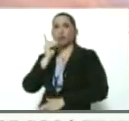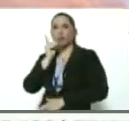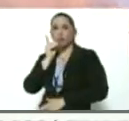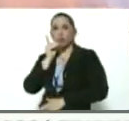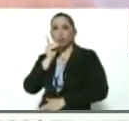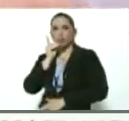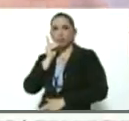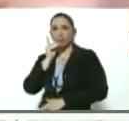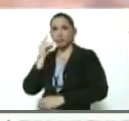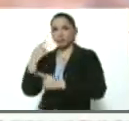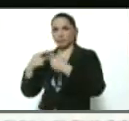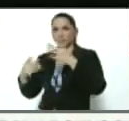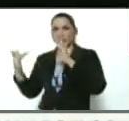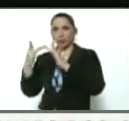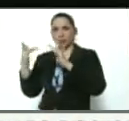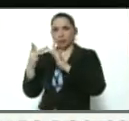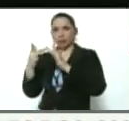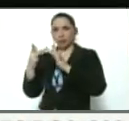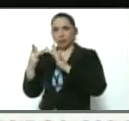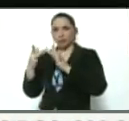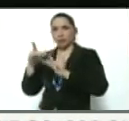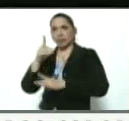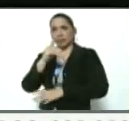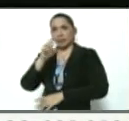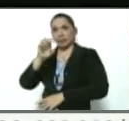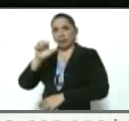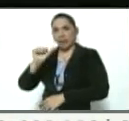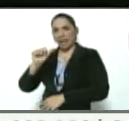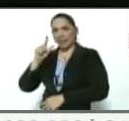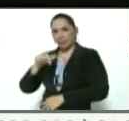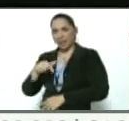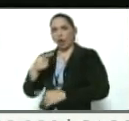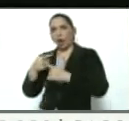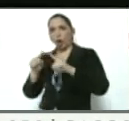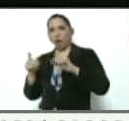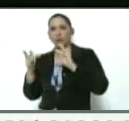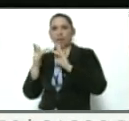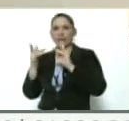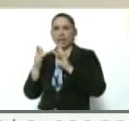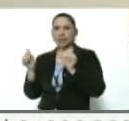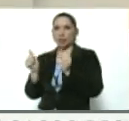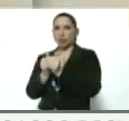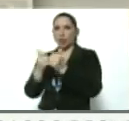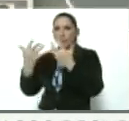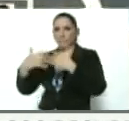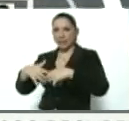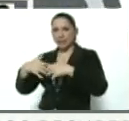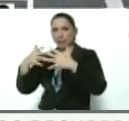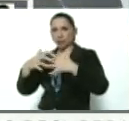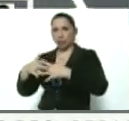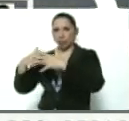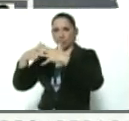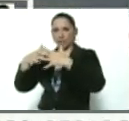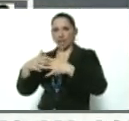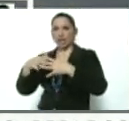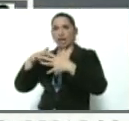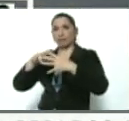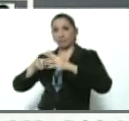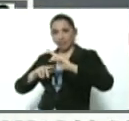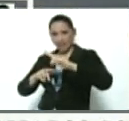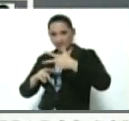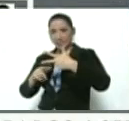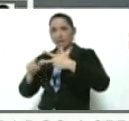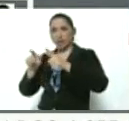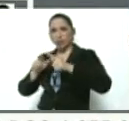través de varios enlaces, uno de ellos el enlace de la DEA y otro el enlace con la empresa Silver Corp. Y en tercer lugar,